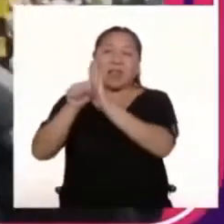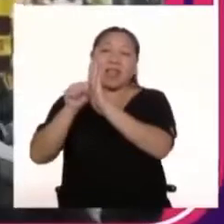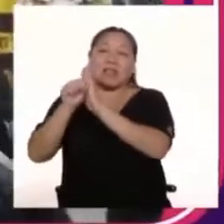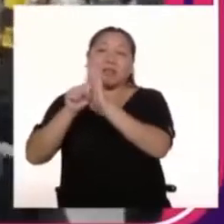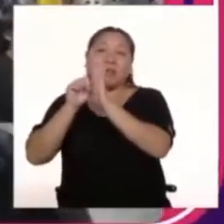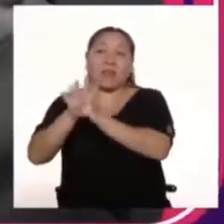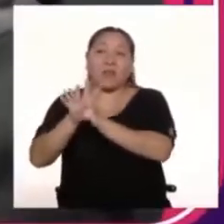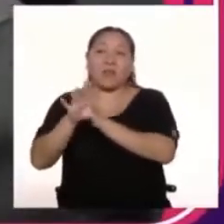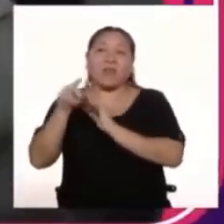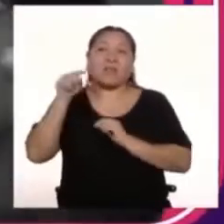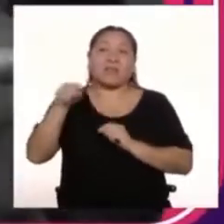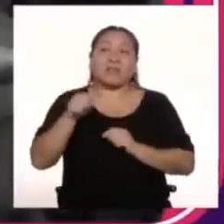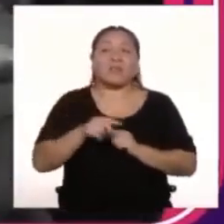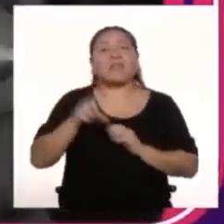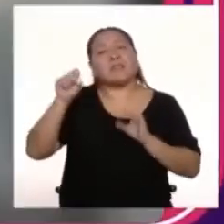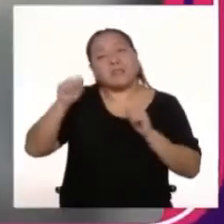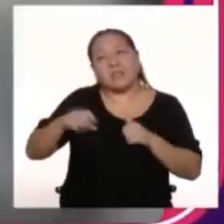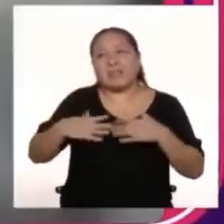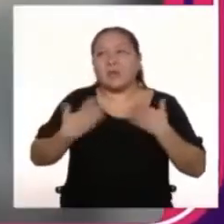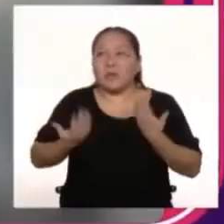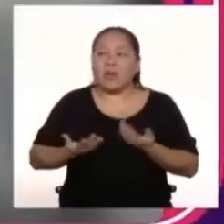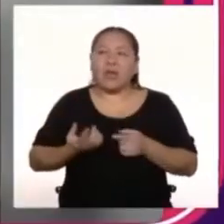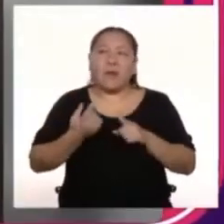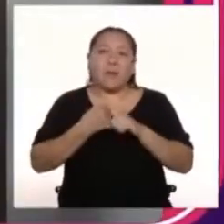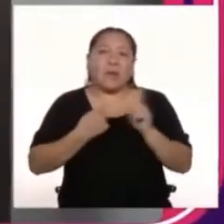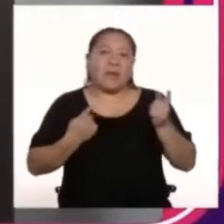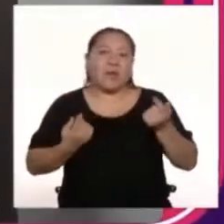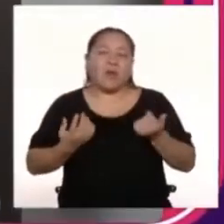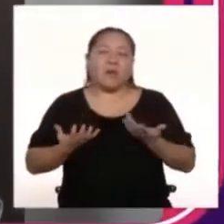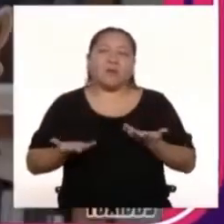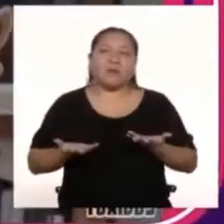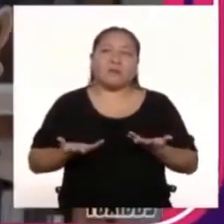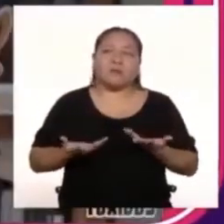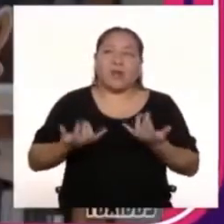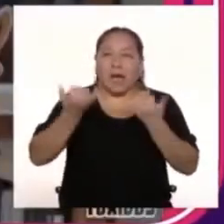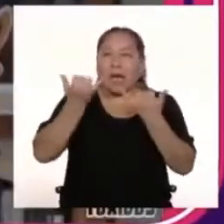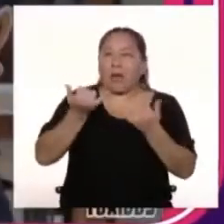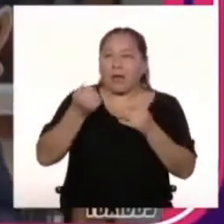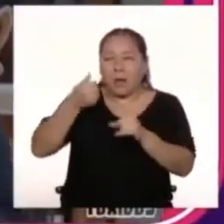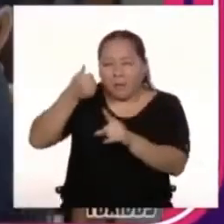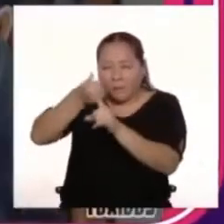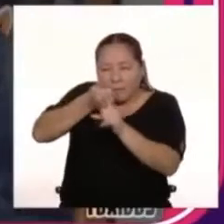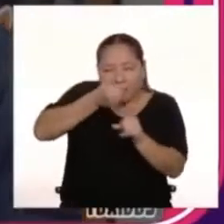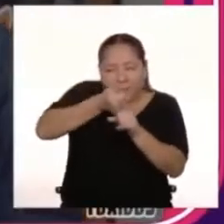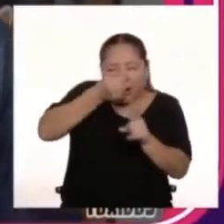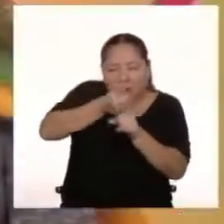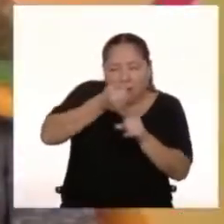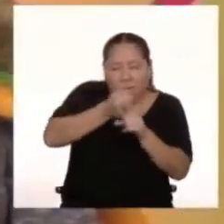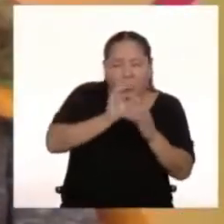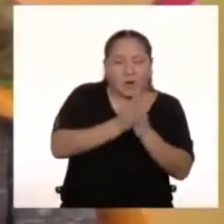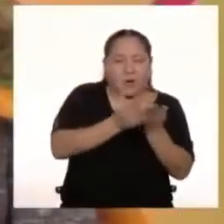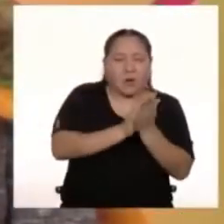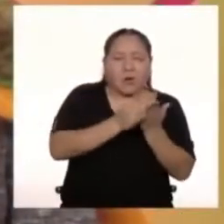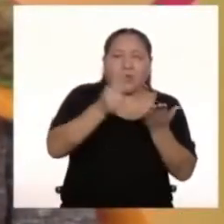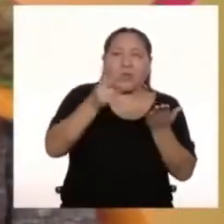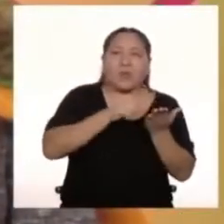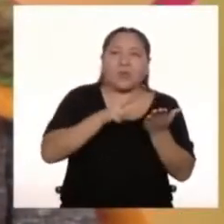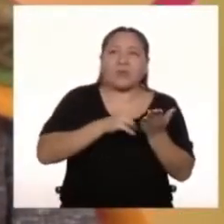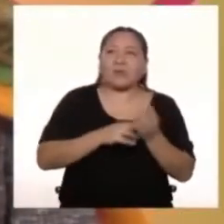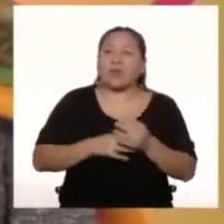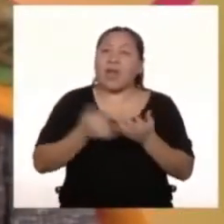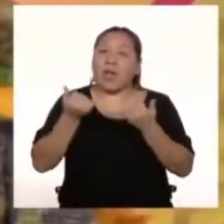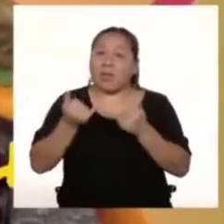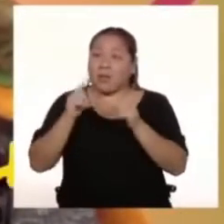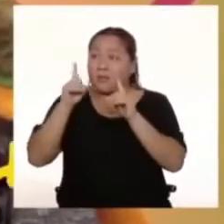Se podría hacer eso Sí Pero es algo Que hoy en día Es propiamente De los cómics En realidad Y ahora La pregunta del